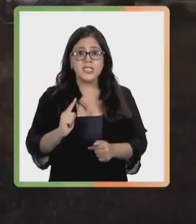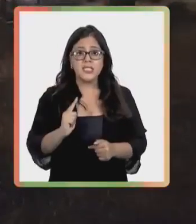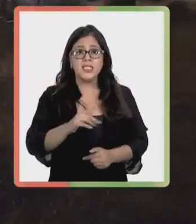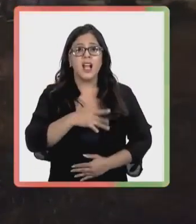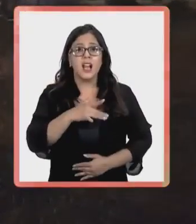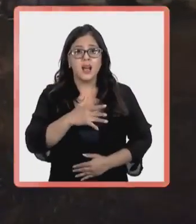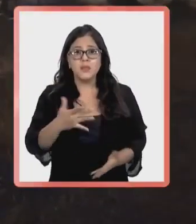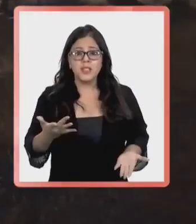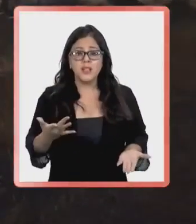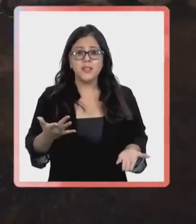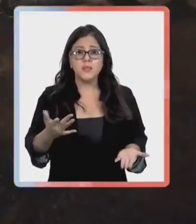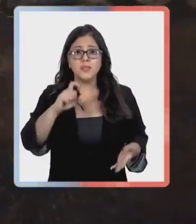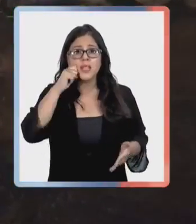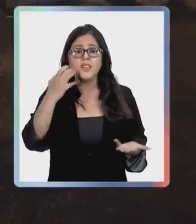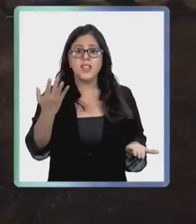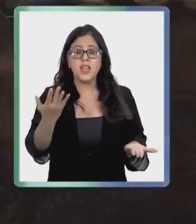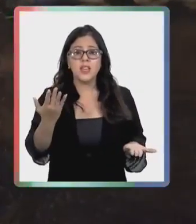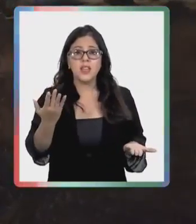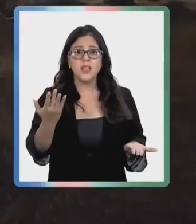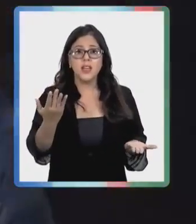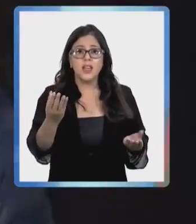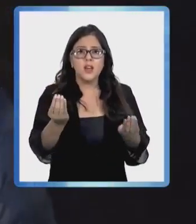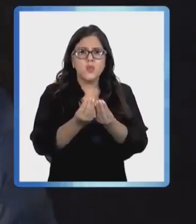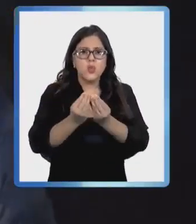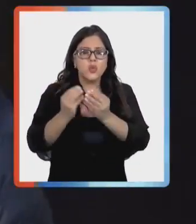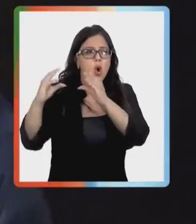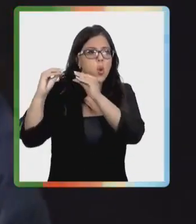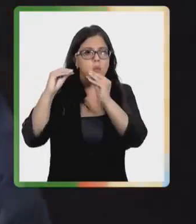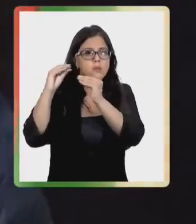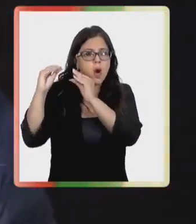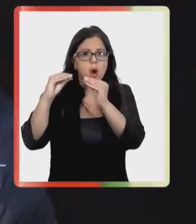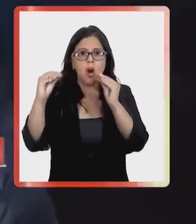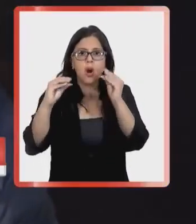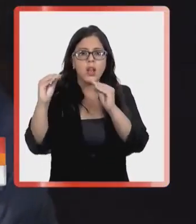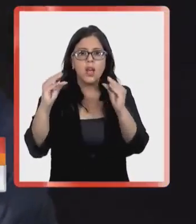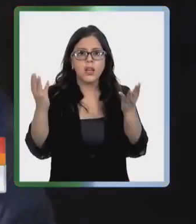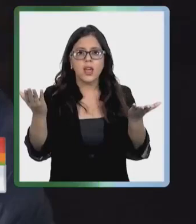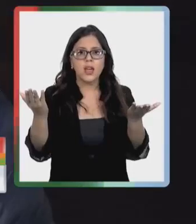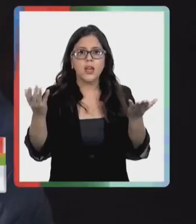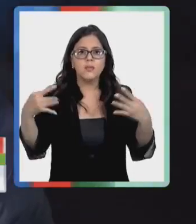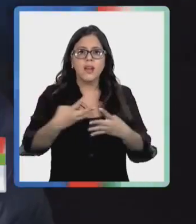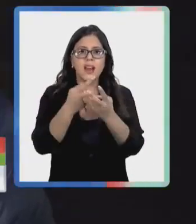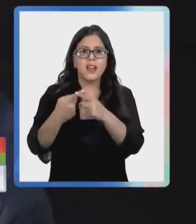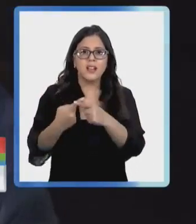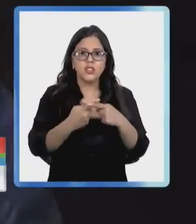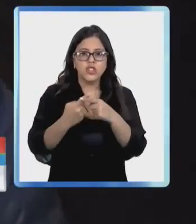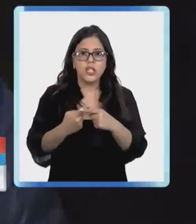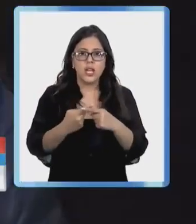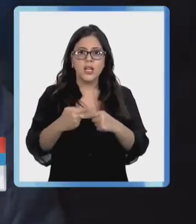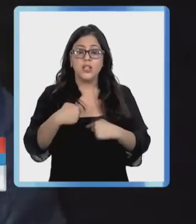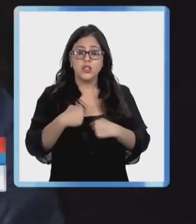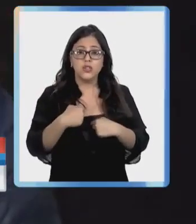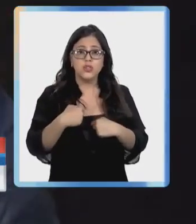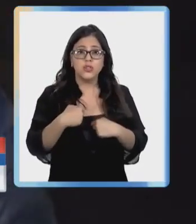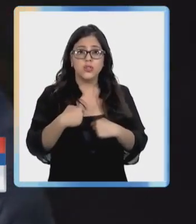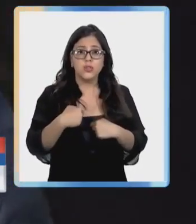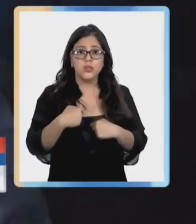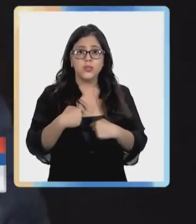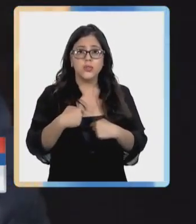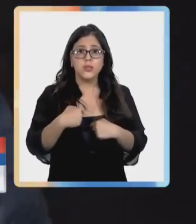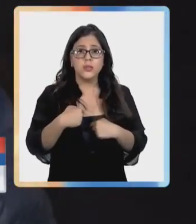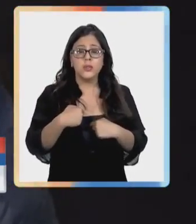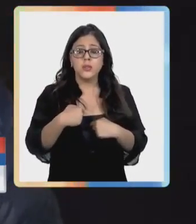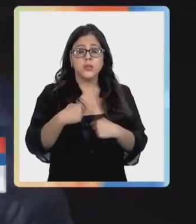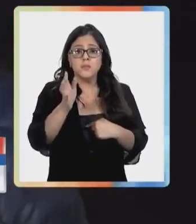tan trágicos, se genera un sinnúmero de rumores y comentarios en las redes sociales. Yo, en lo particular, no